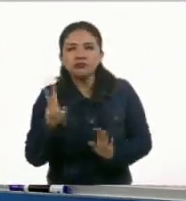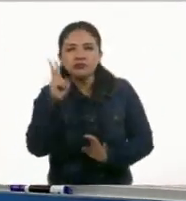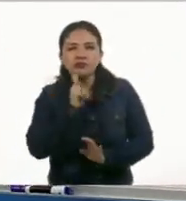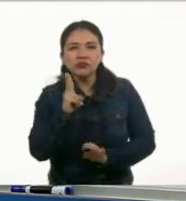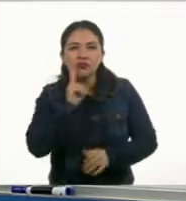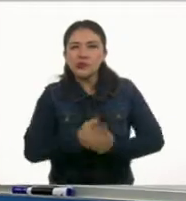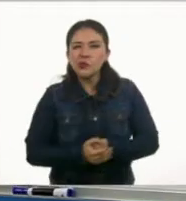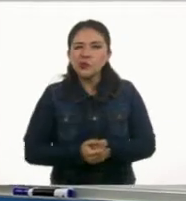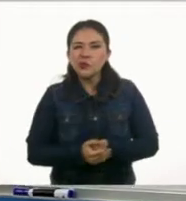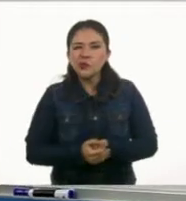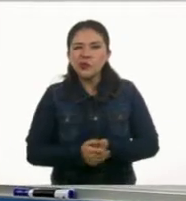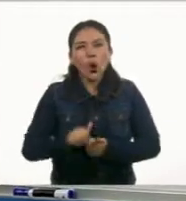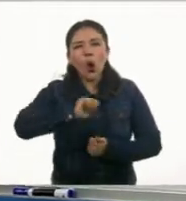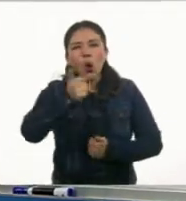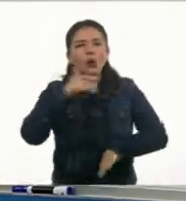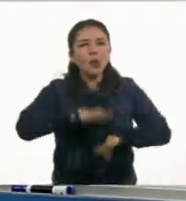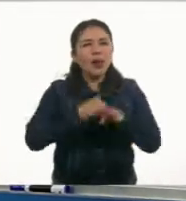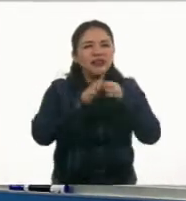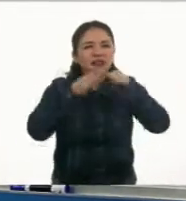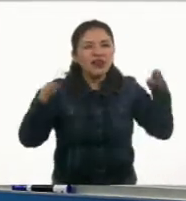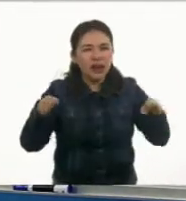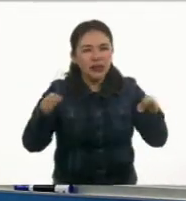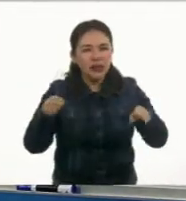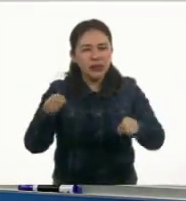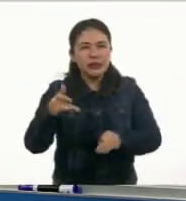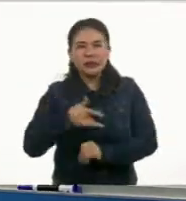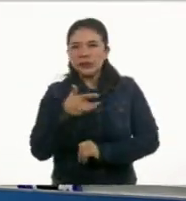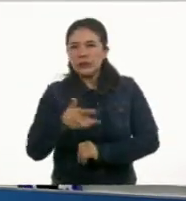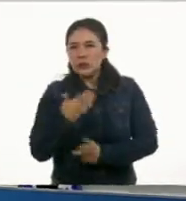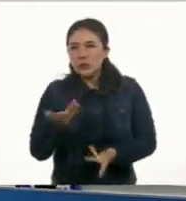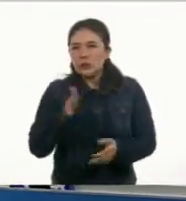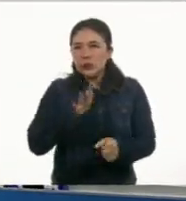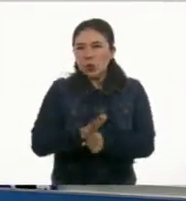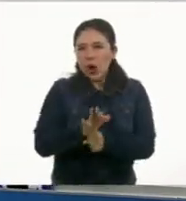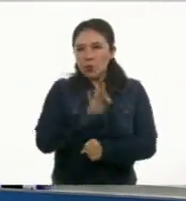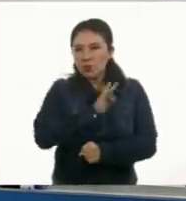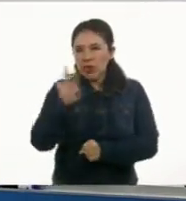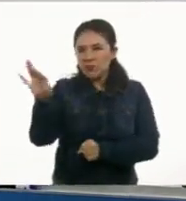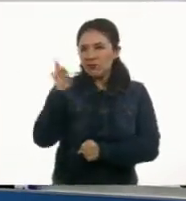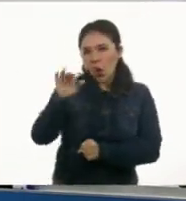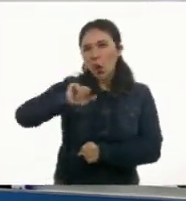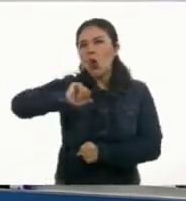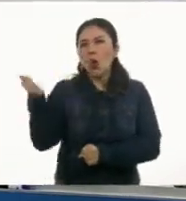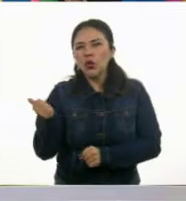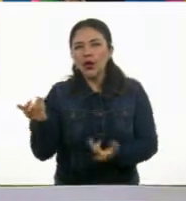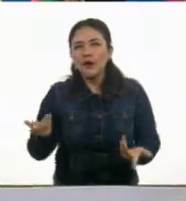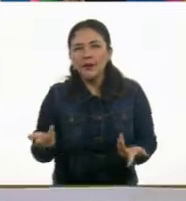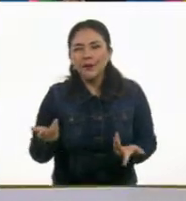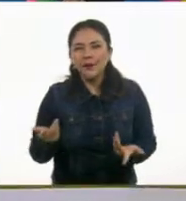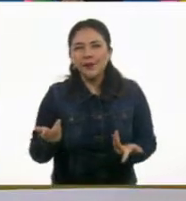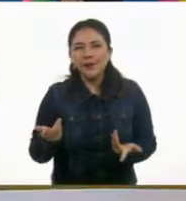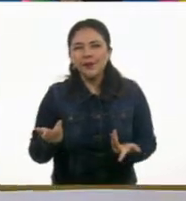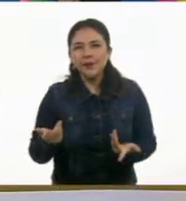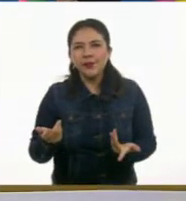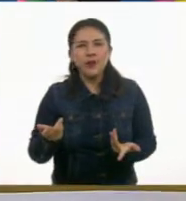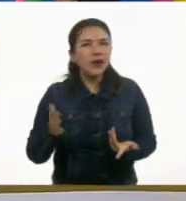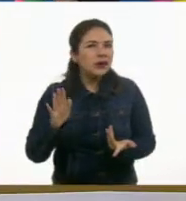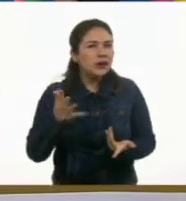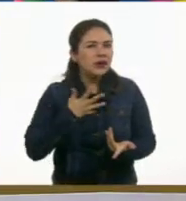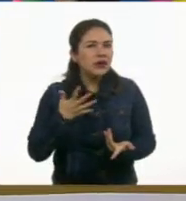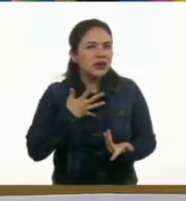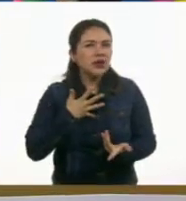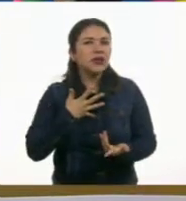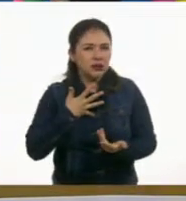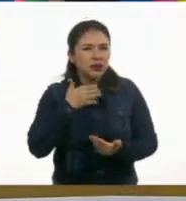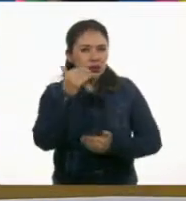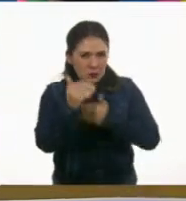Vamos a ver esta siguiente frase. ¿Qué les parece? Entonces, si escogemos alguna, ya tenemos un pequeño